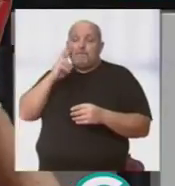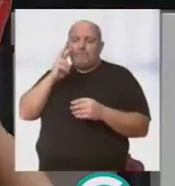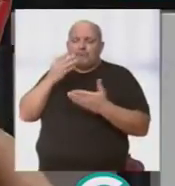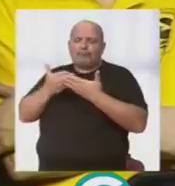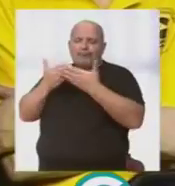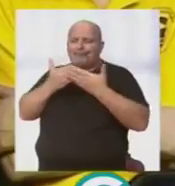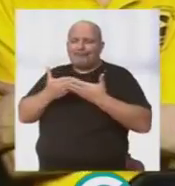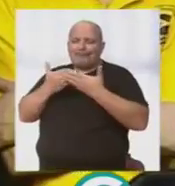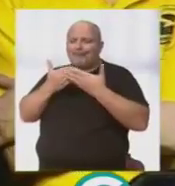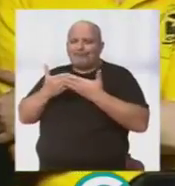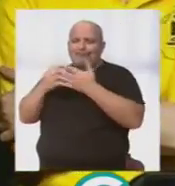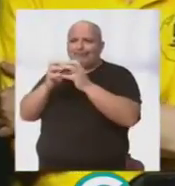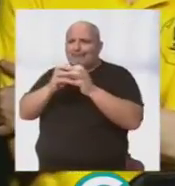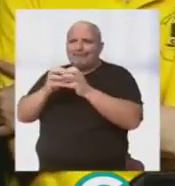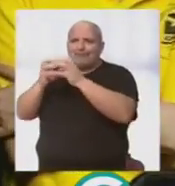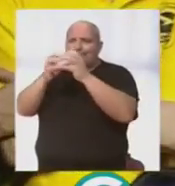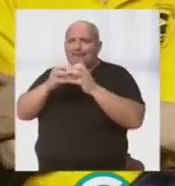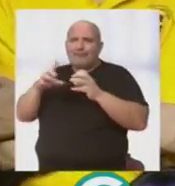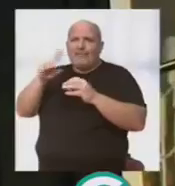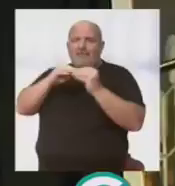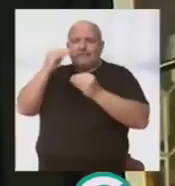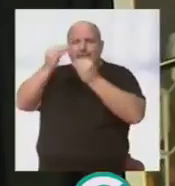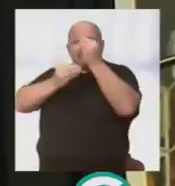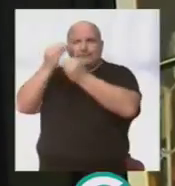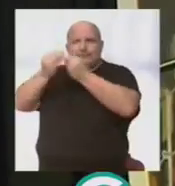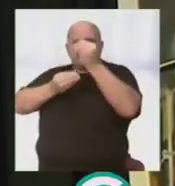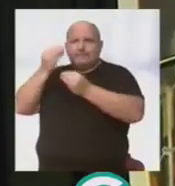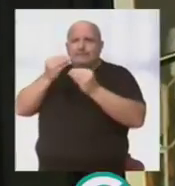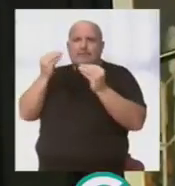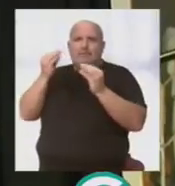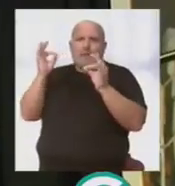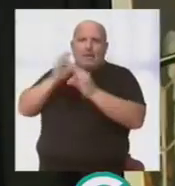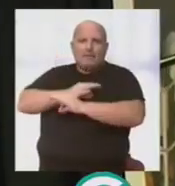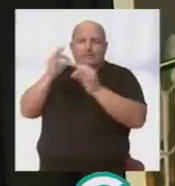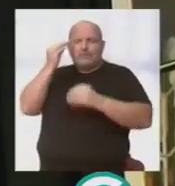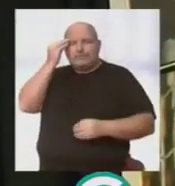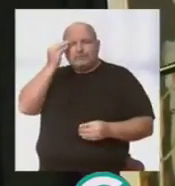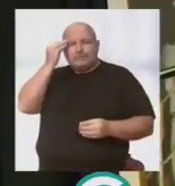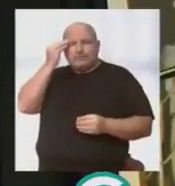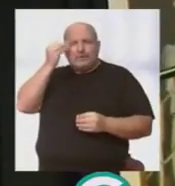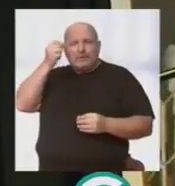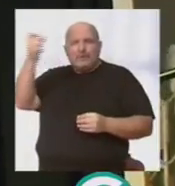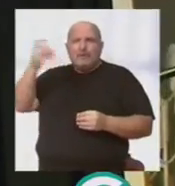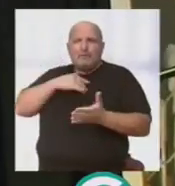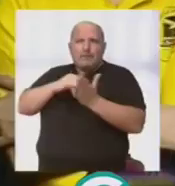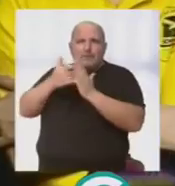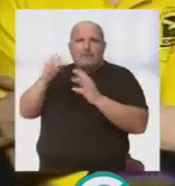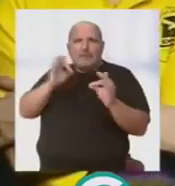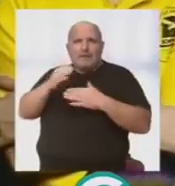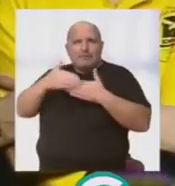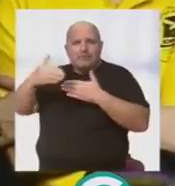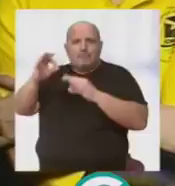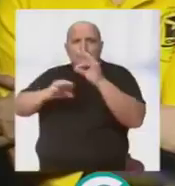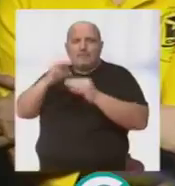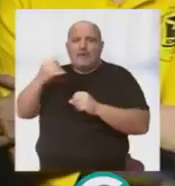vuelta de estas madrugadas que tú tienes... En vela, ¿no? En vela, pensando en este proyecto, en todas estas historias,